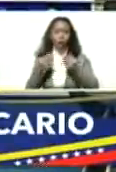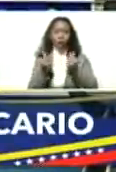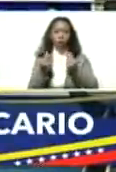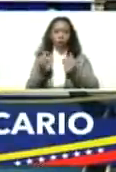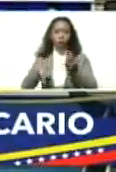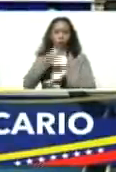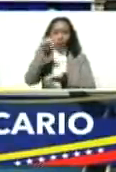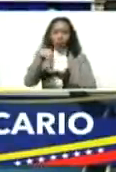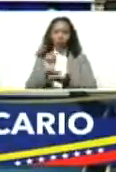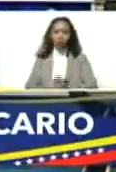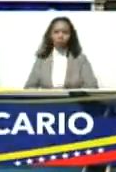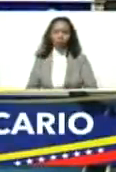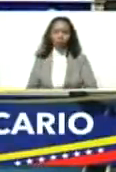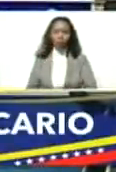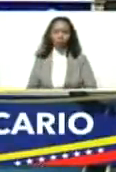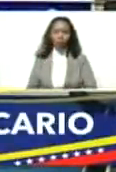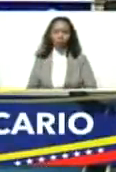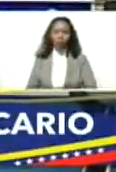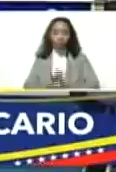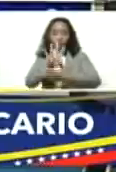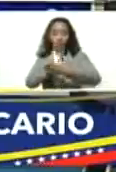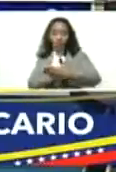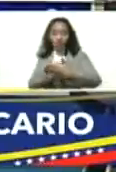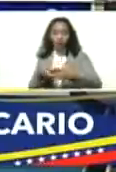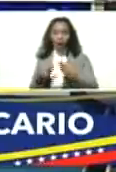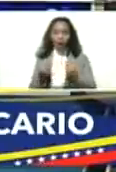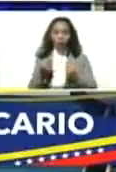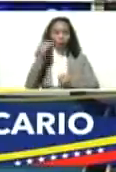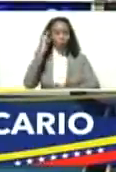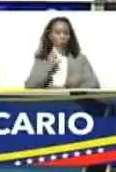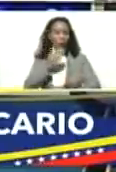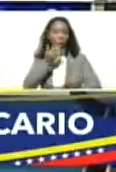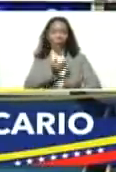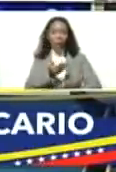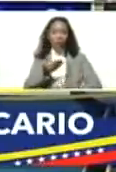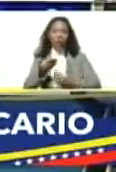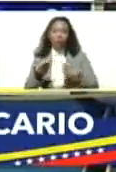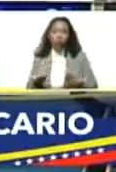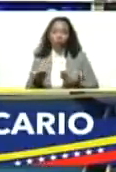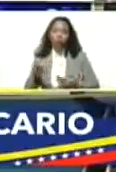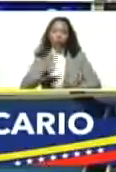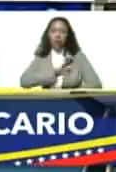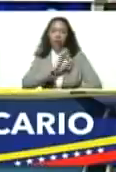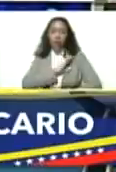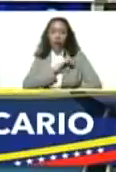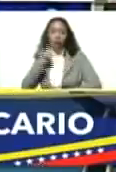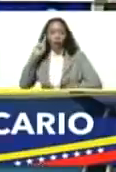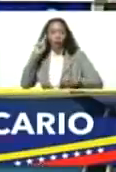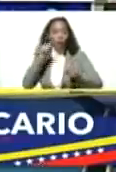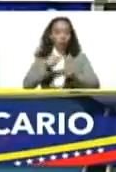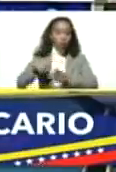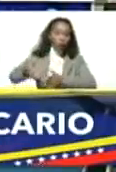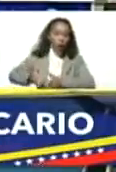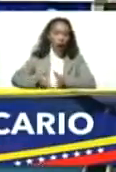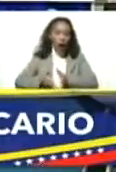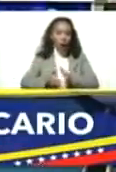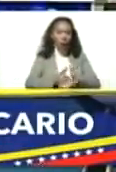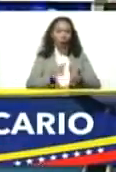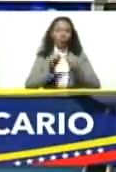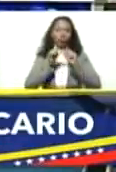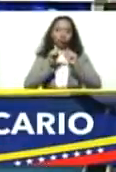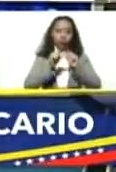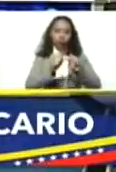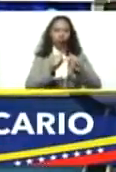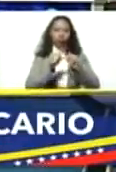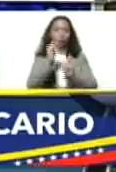La agenda económica bolivariana nos permitió tener un rumbo. Mantener los